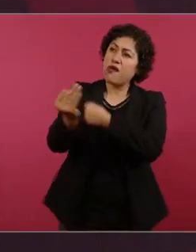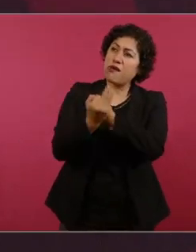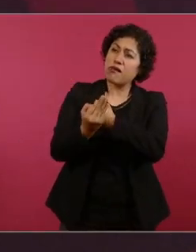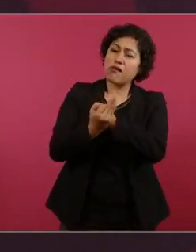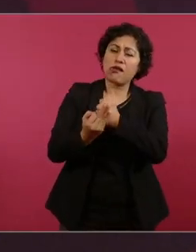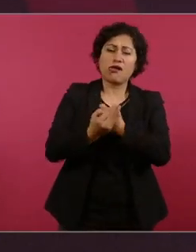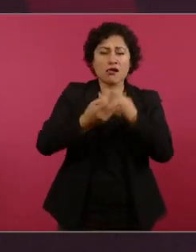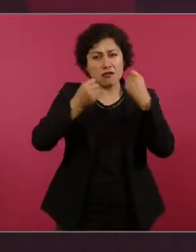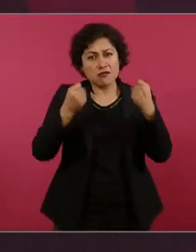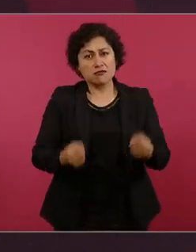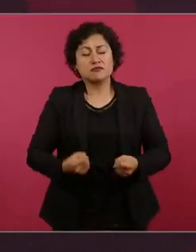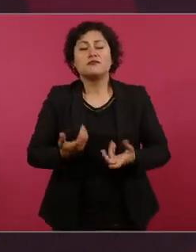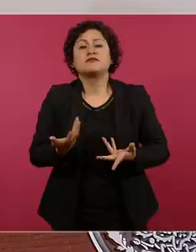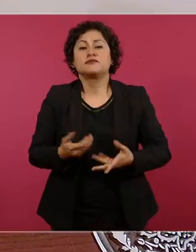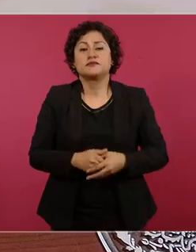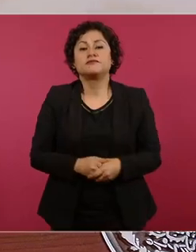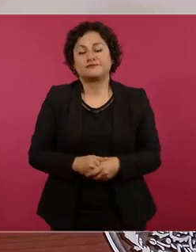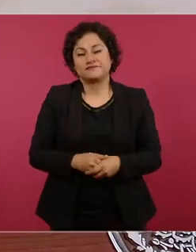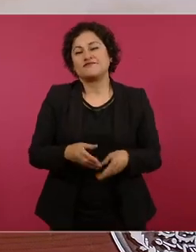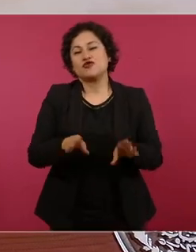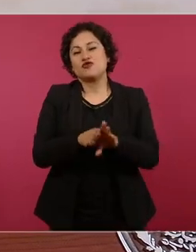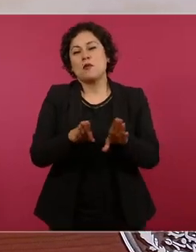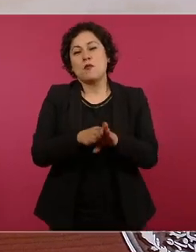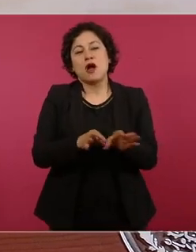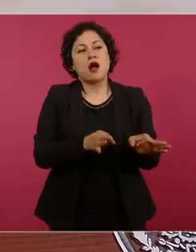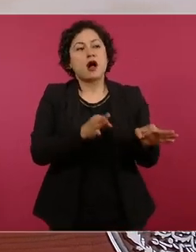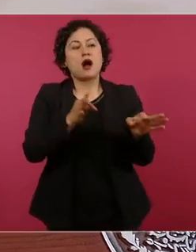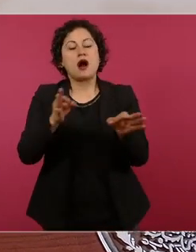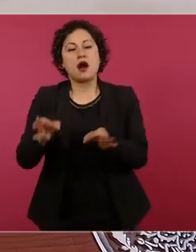aplican tácticas dilatorias